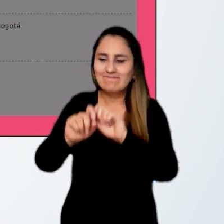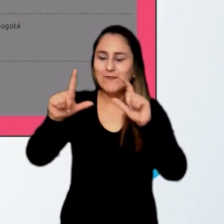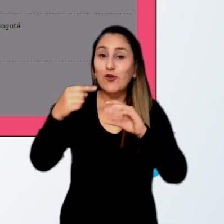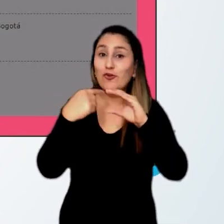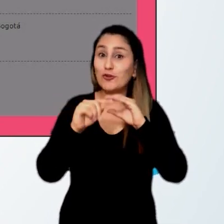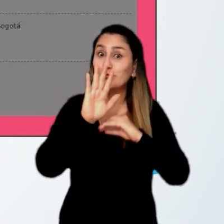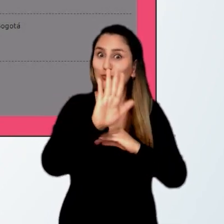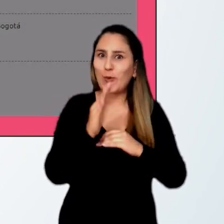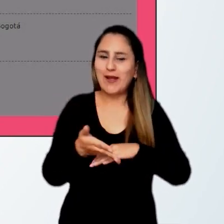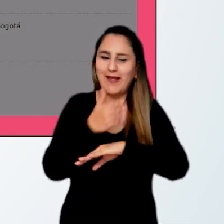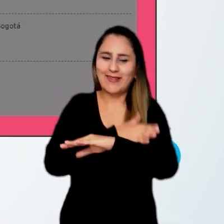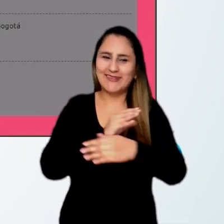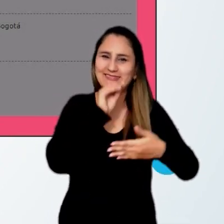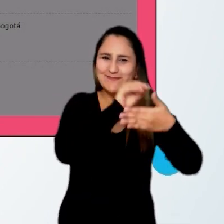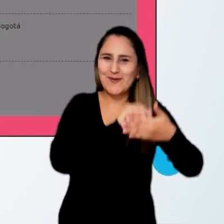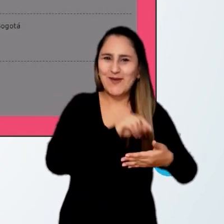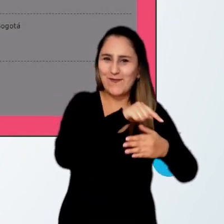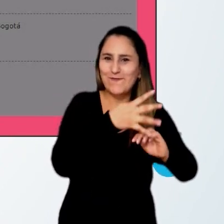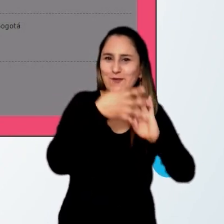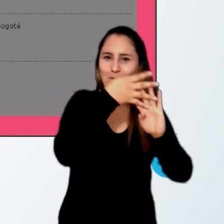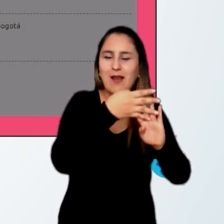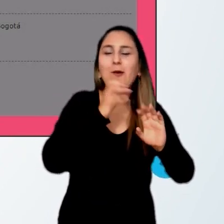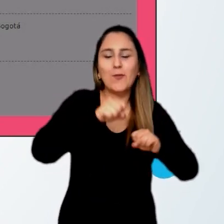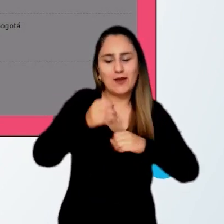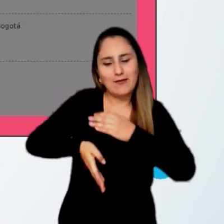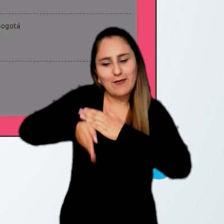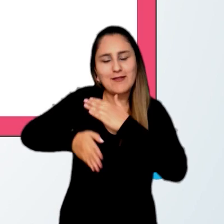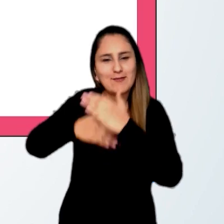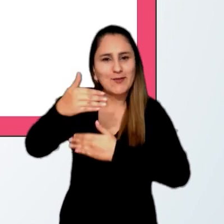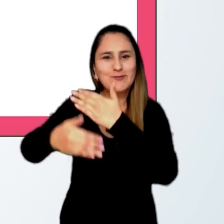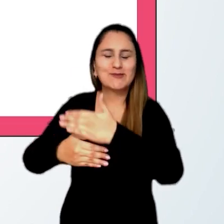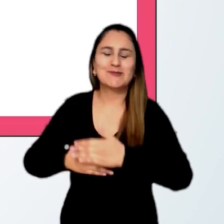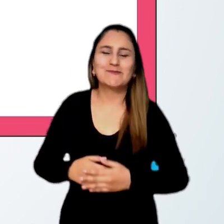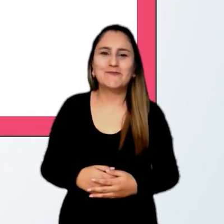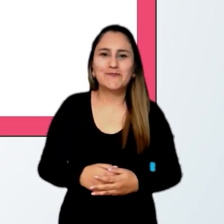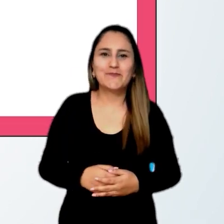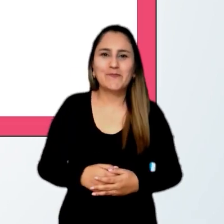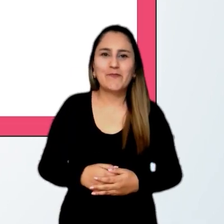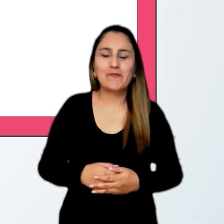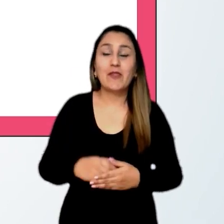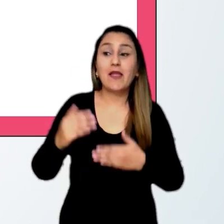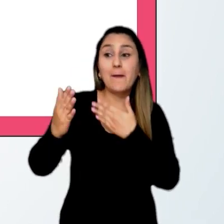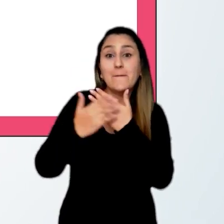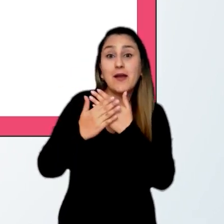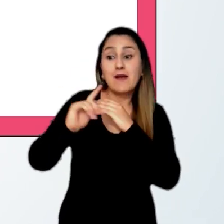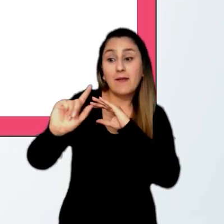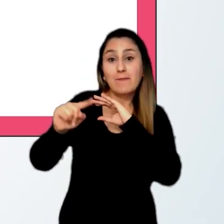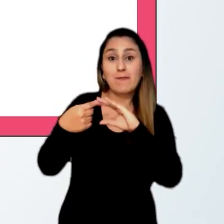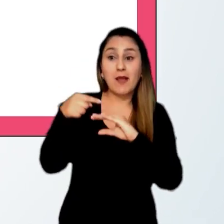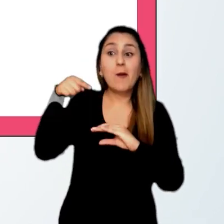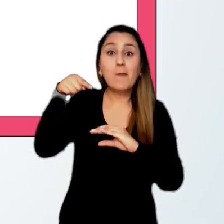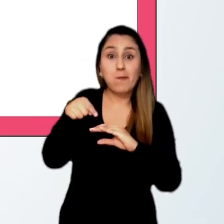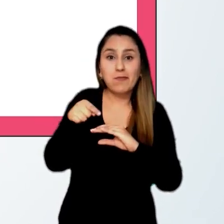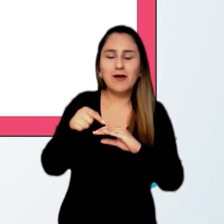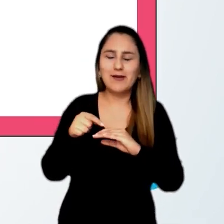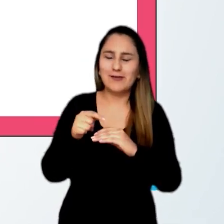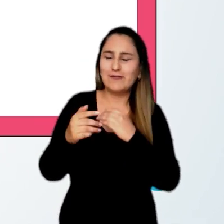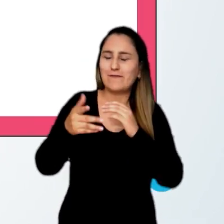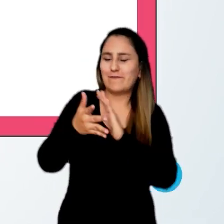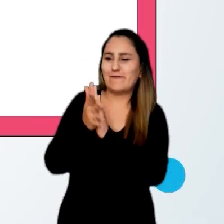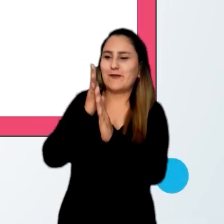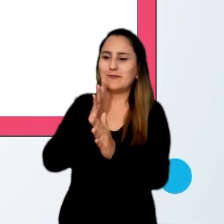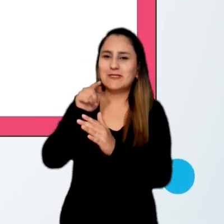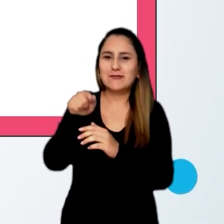electrónico suministrado en el formulario para continuar con el proceso. Recibirá al correo registrado en el formulario